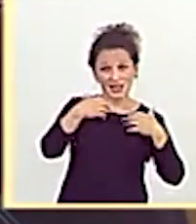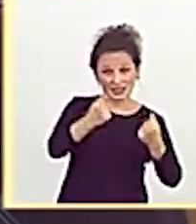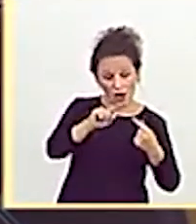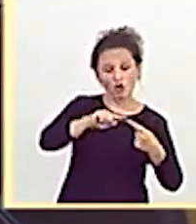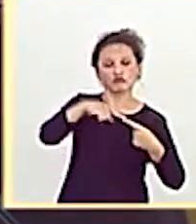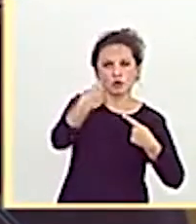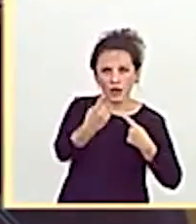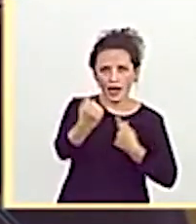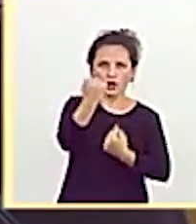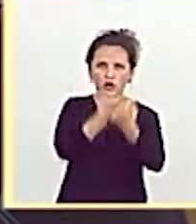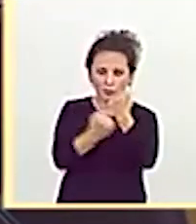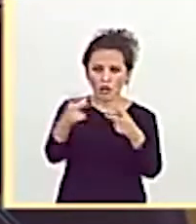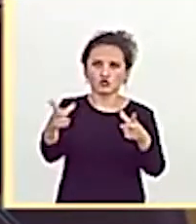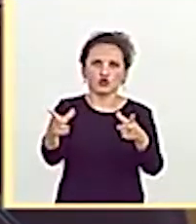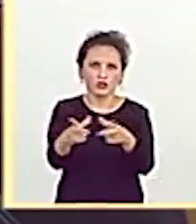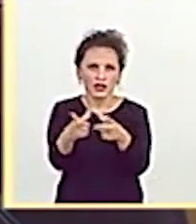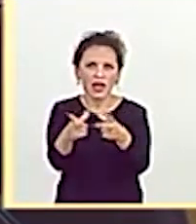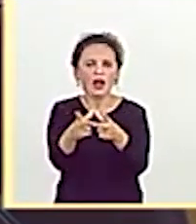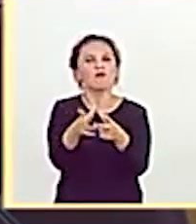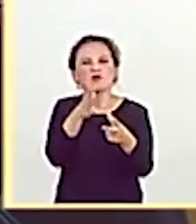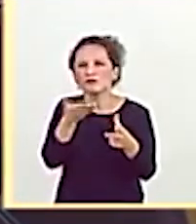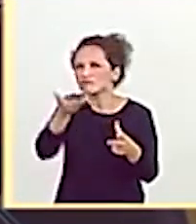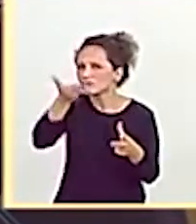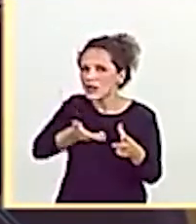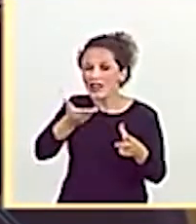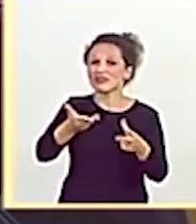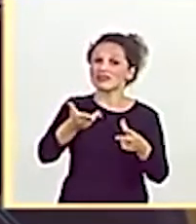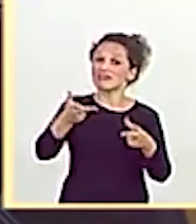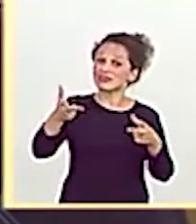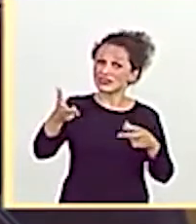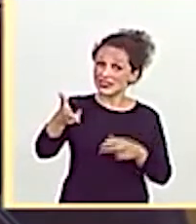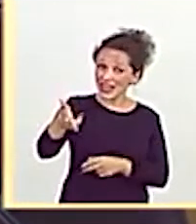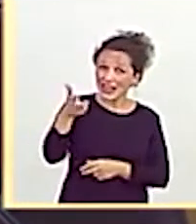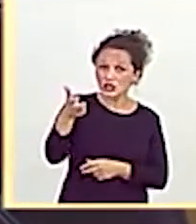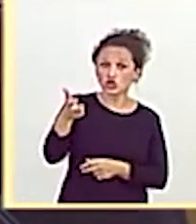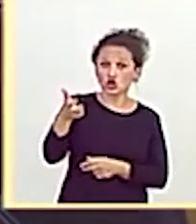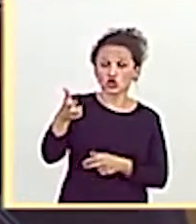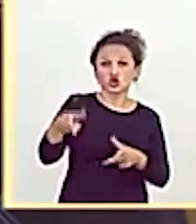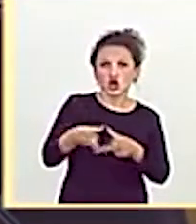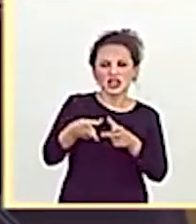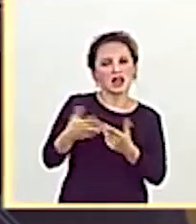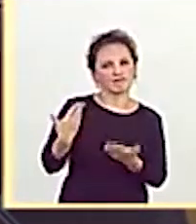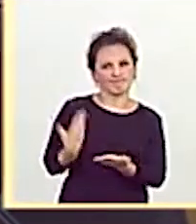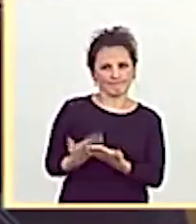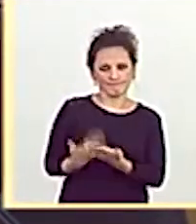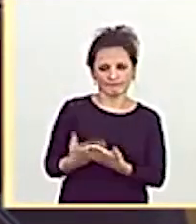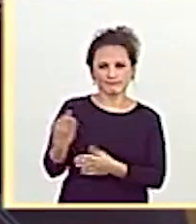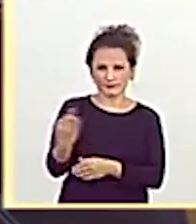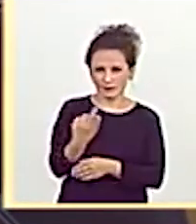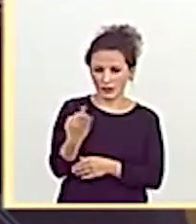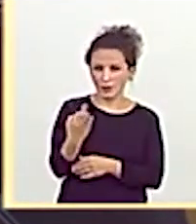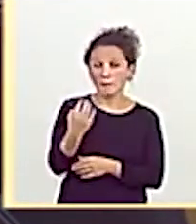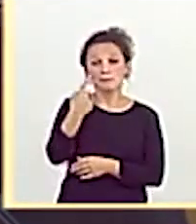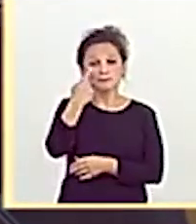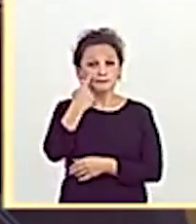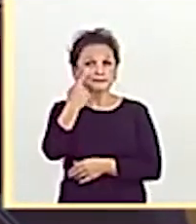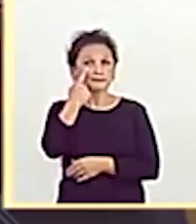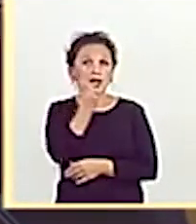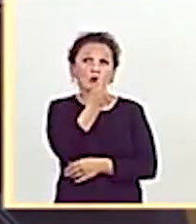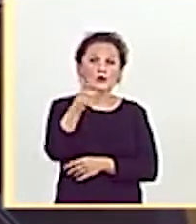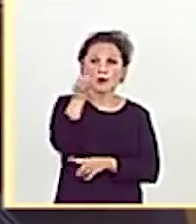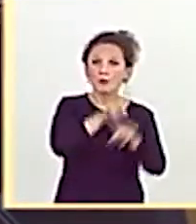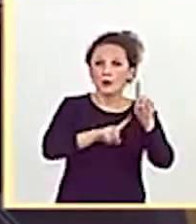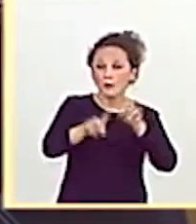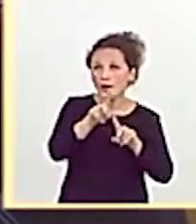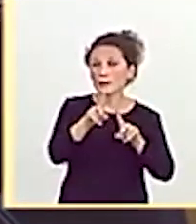social es cuando más necesario que nunca es que los derechos sociales estén garantizados Vemos que algunos problemas que parecía que